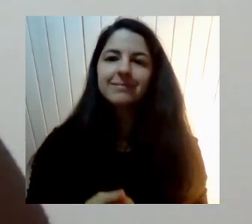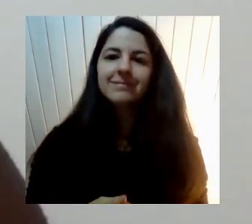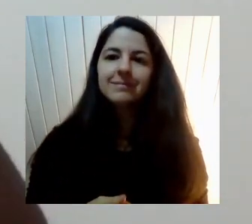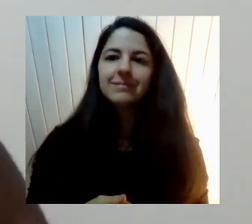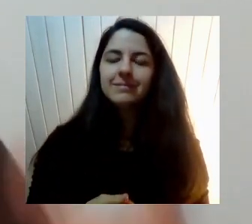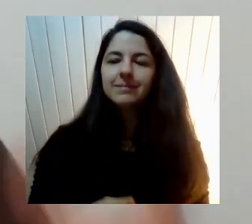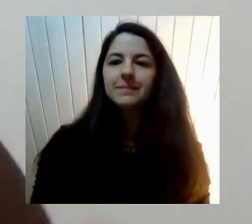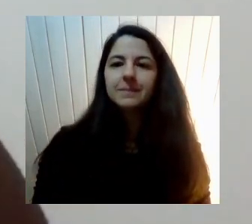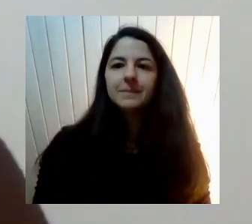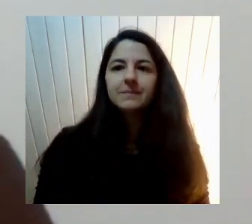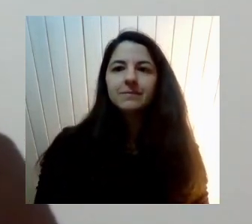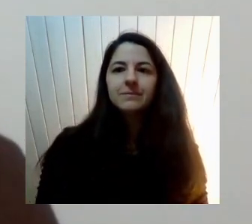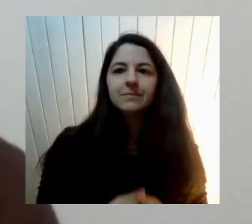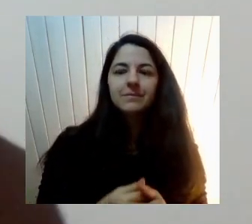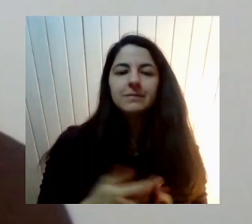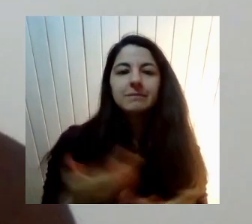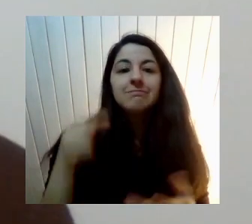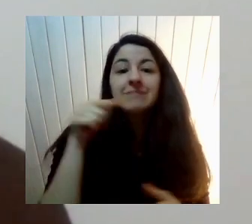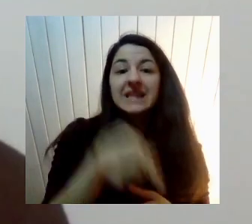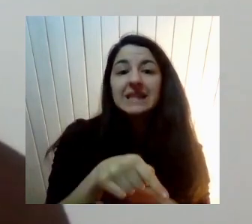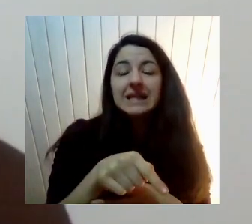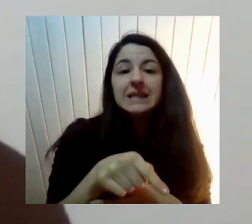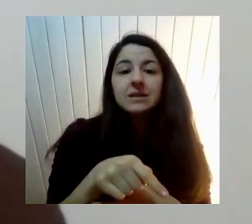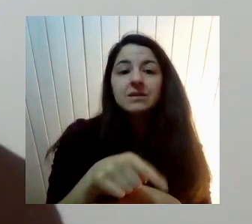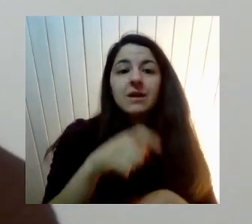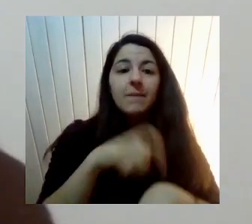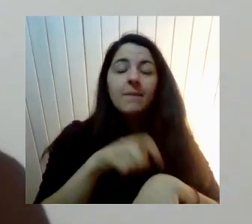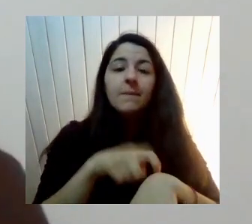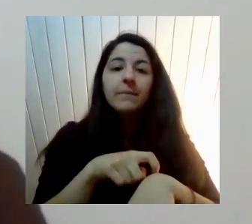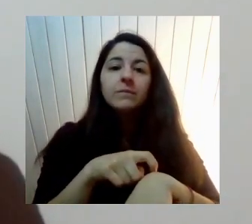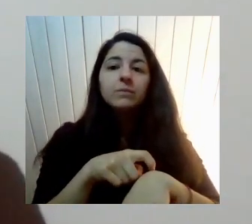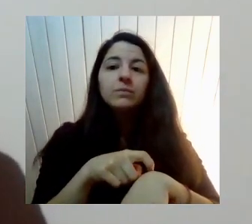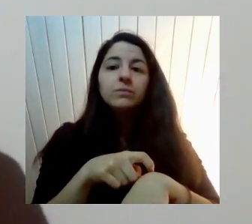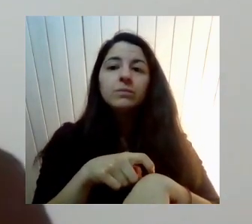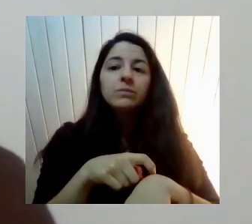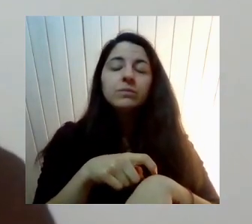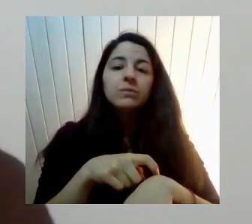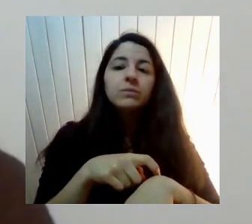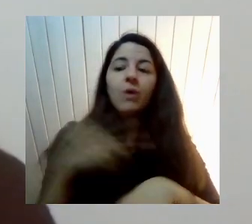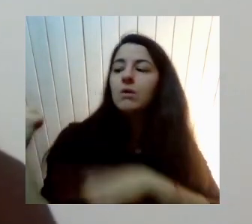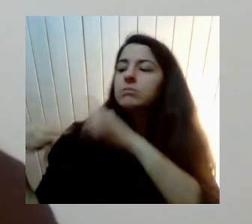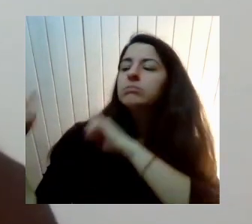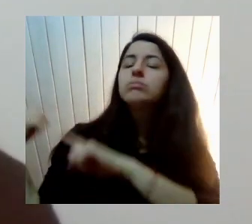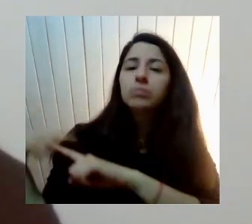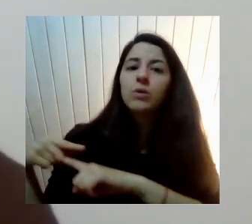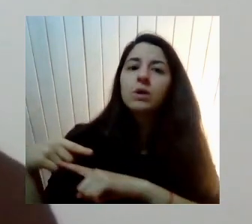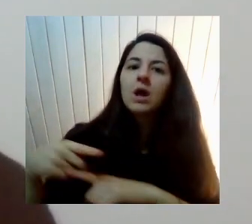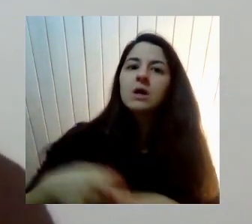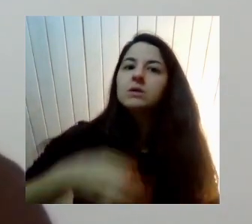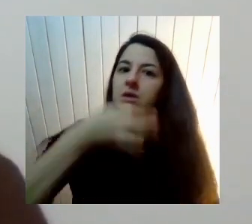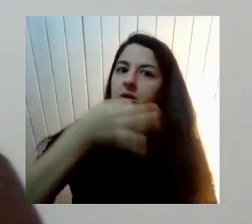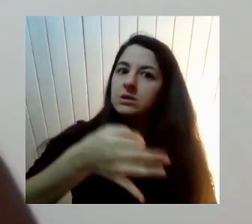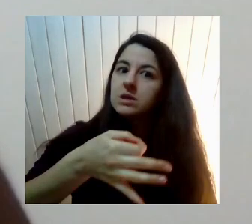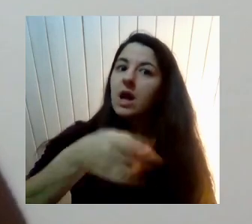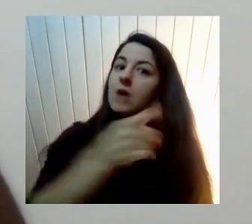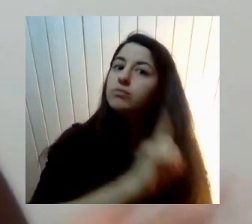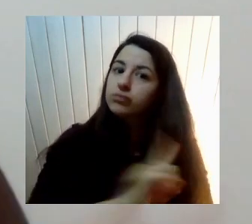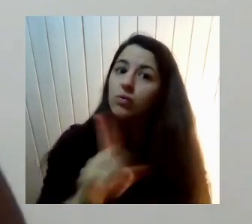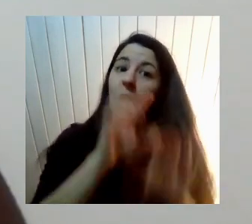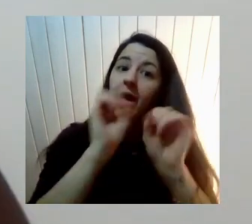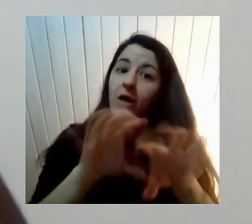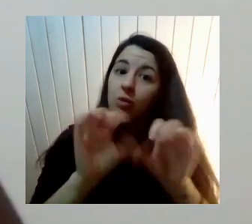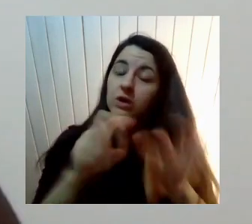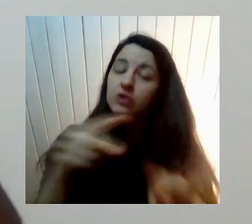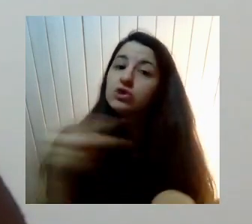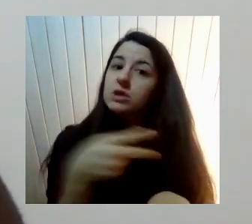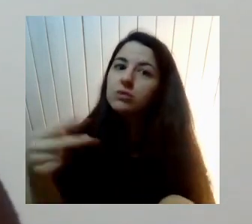Digamos Pero en ese momento Había una insistencia En que la educación sexual Era una cuestión Demasiada transgresora Para los años 90 Y de ahí